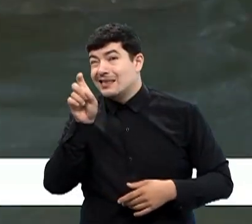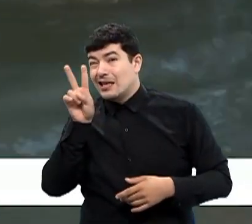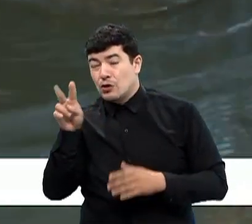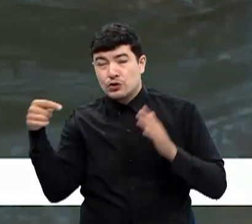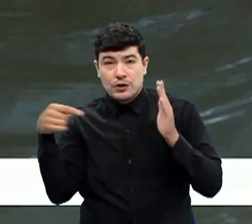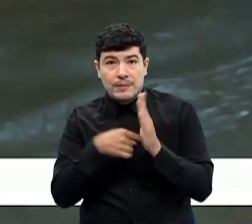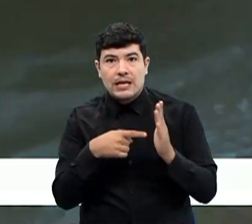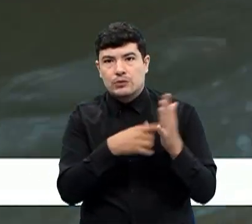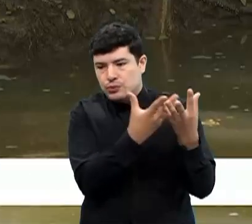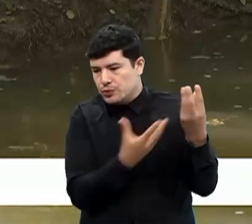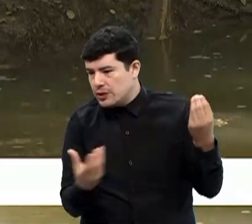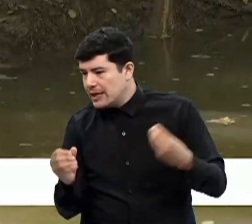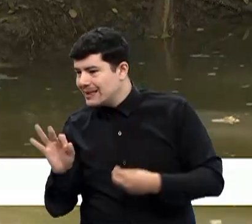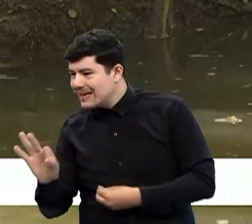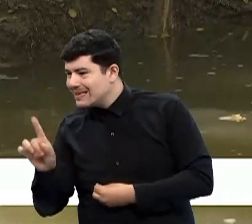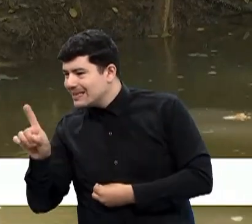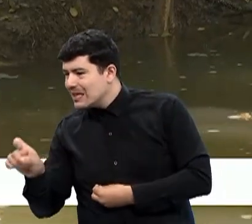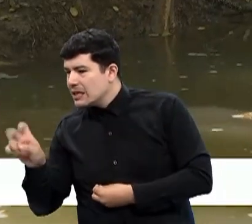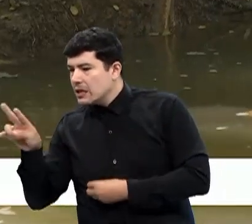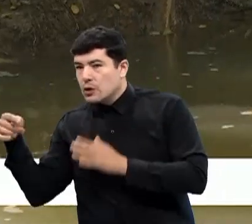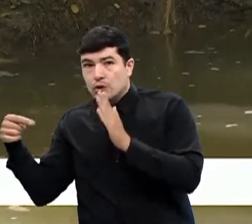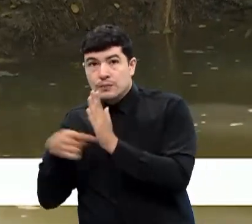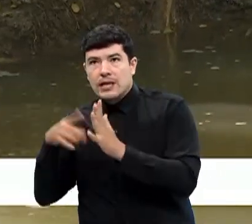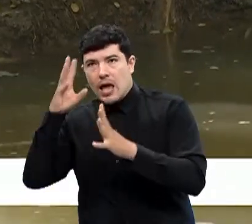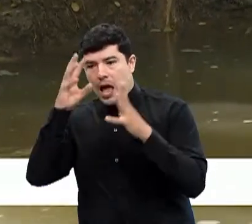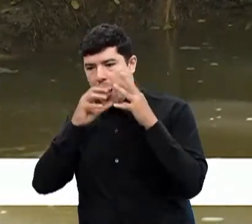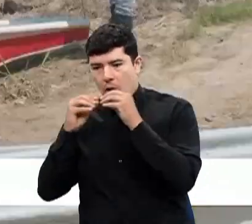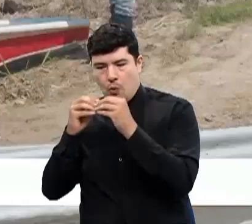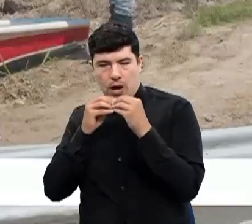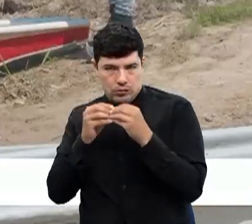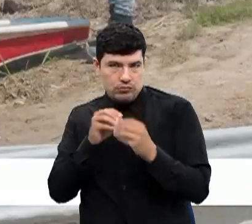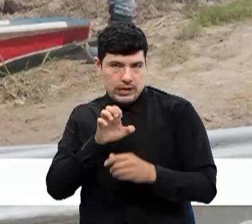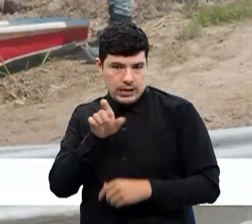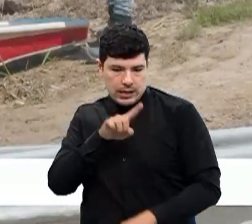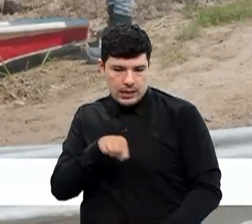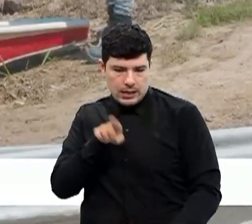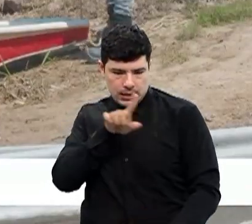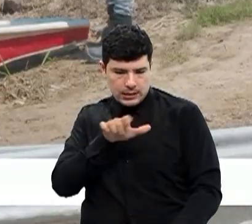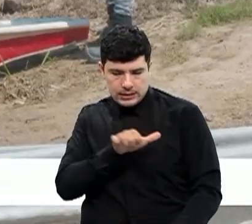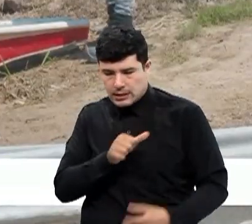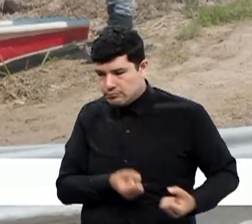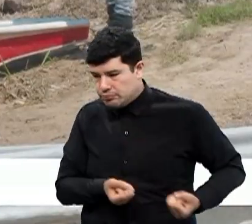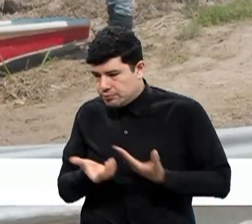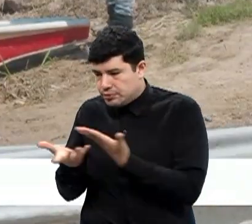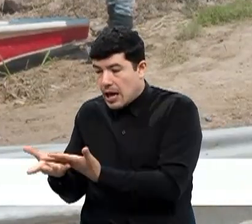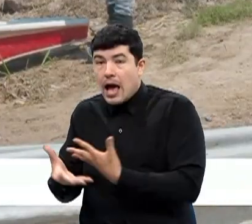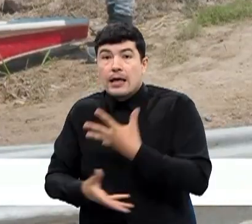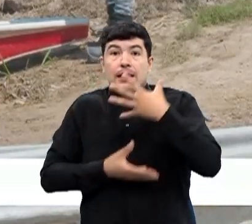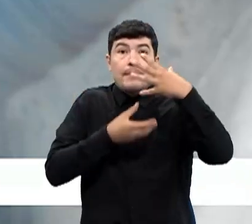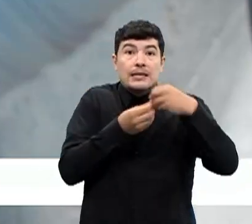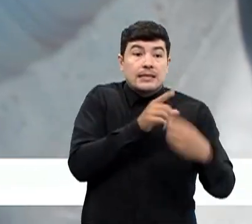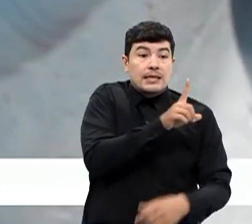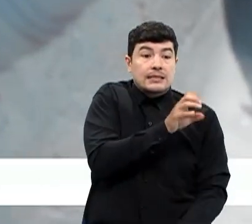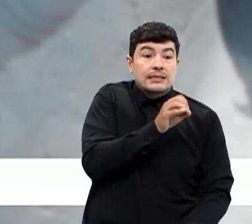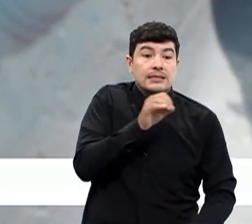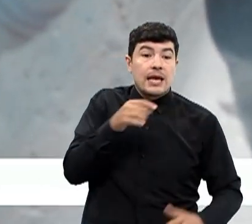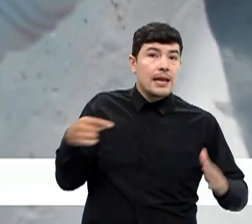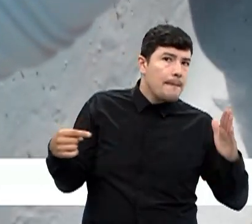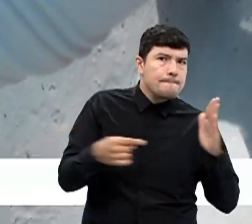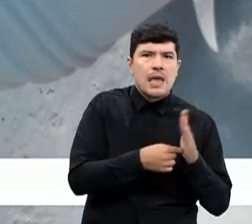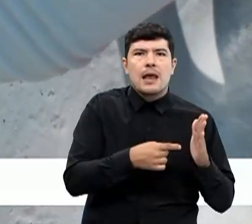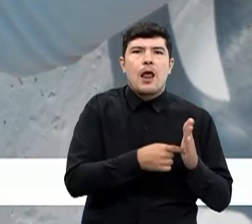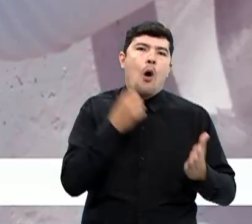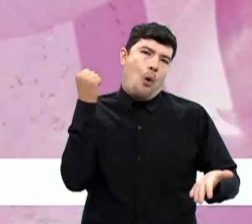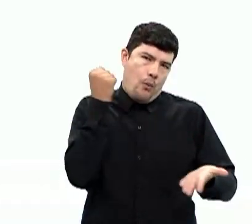386 mil se entregan como acuerdos voluntarios de ESA y 100 mil son de obligatoriedad de acuerdo a su plan de